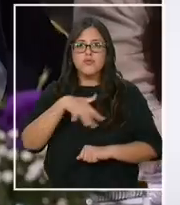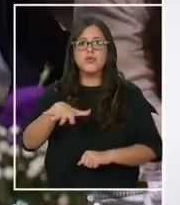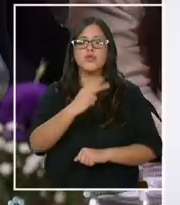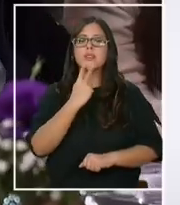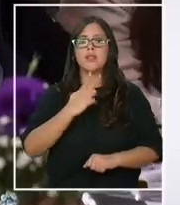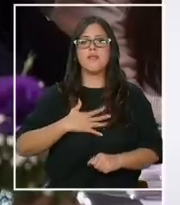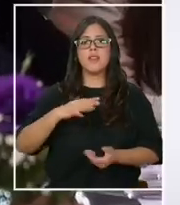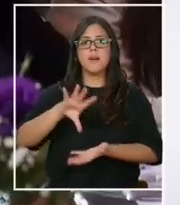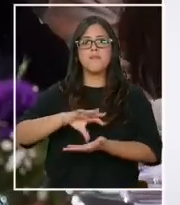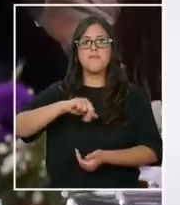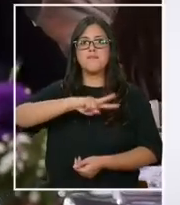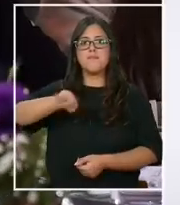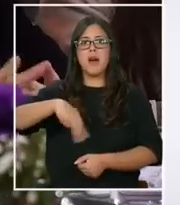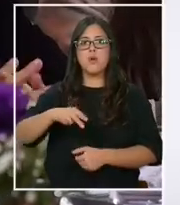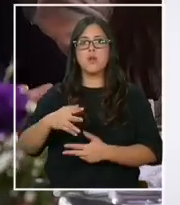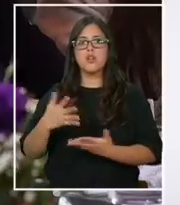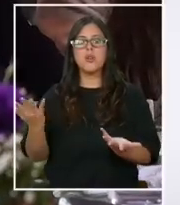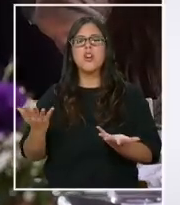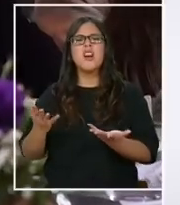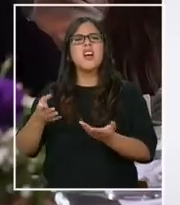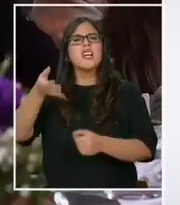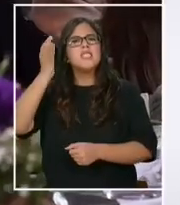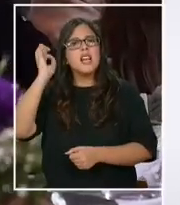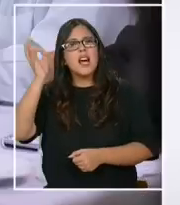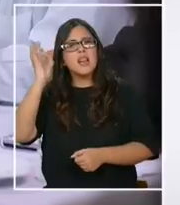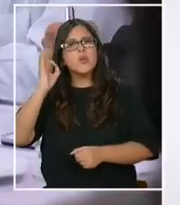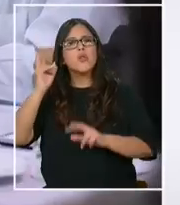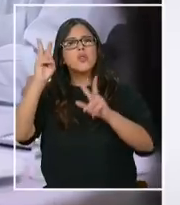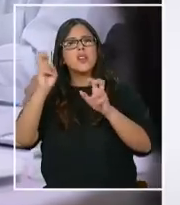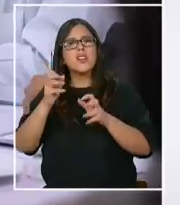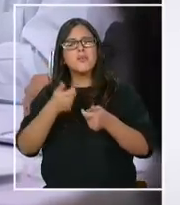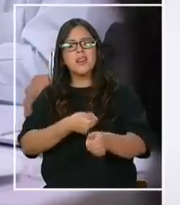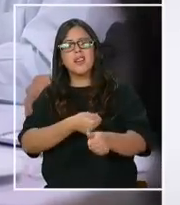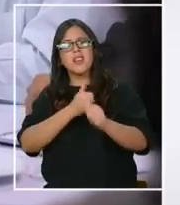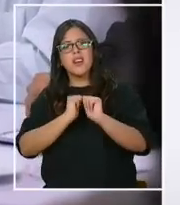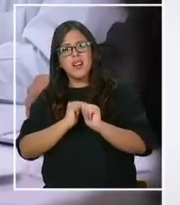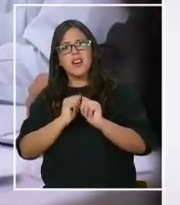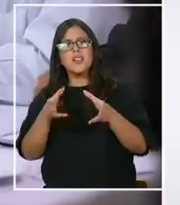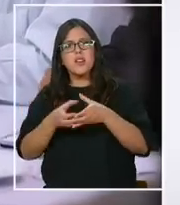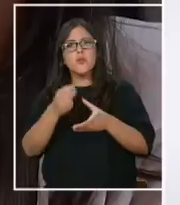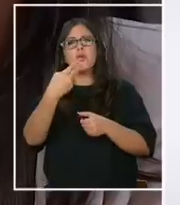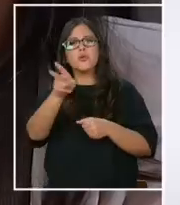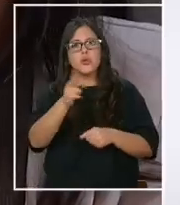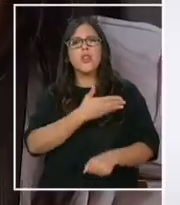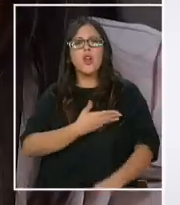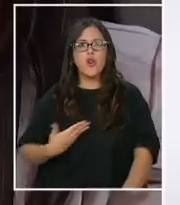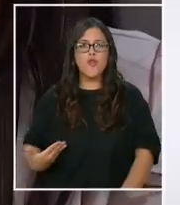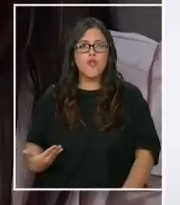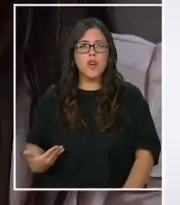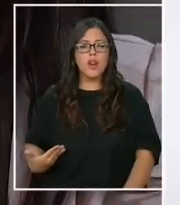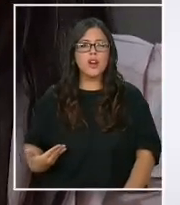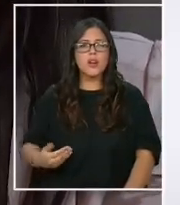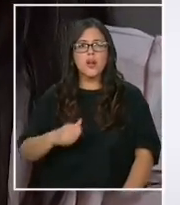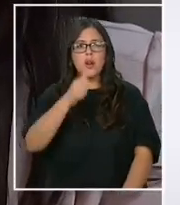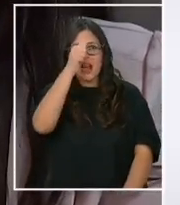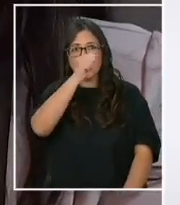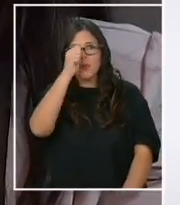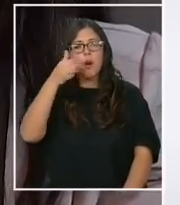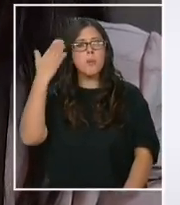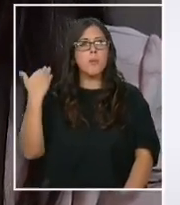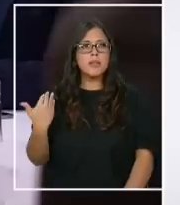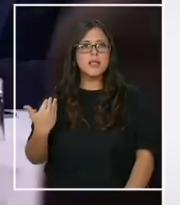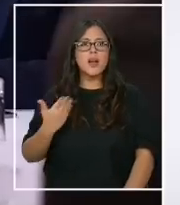Ministro, ¿y qué elecciones sacaron durante el cónclave del fracaso electoral de su sector, del sector del gobierno, el domingo